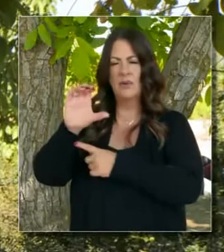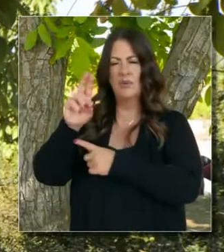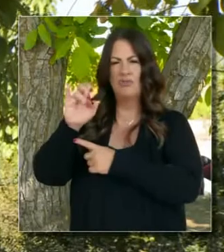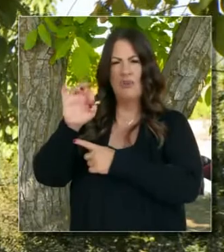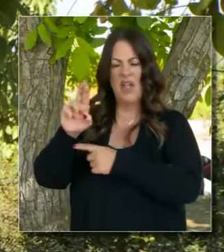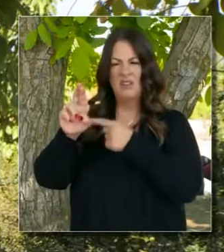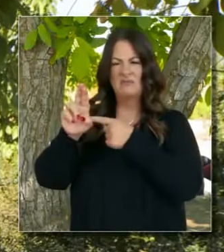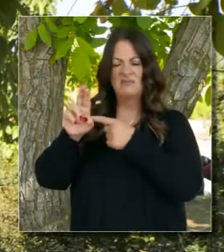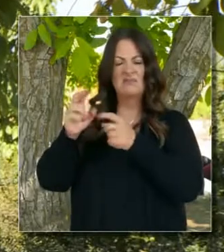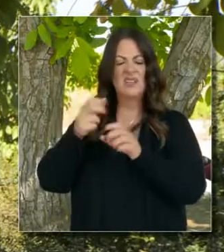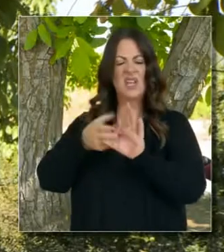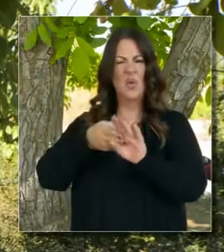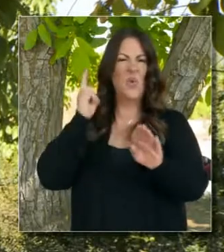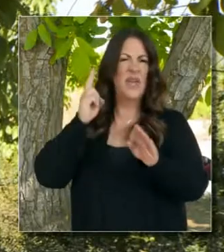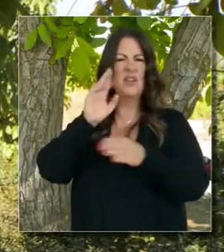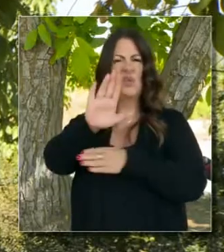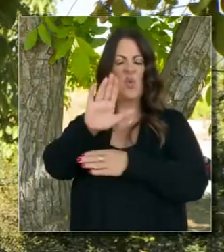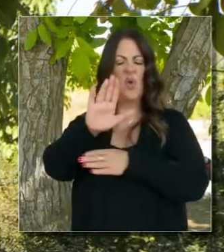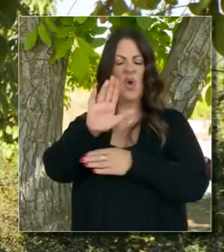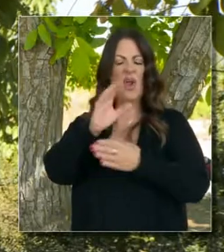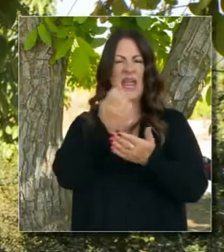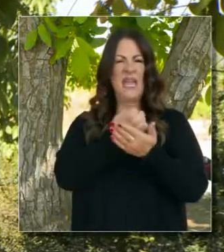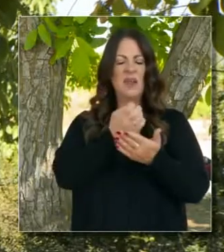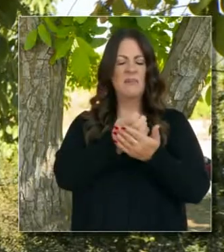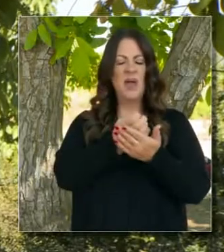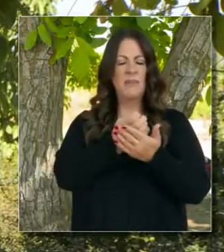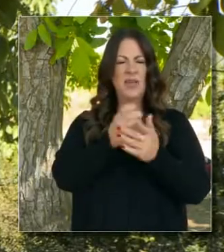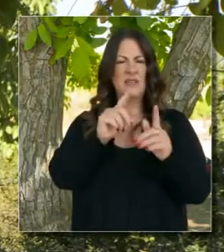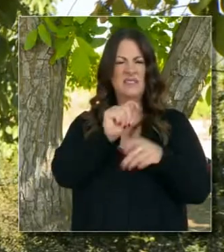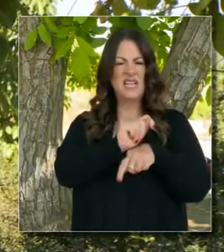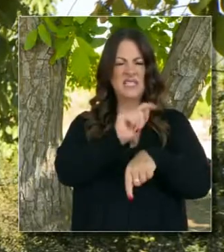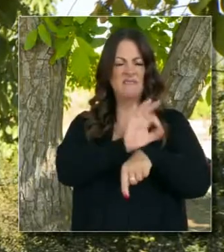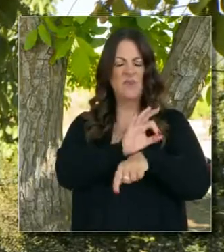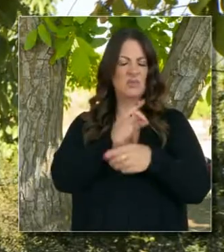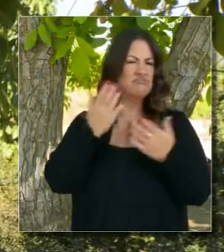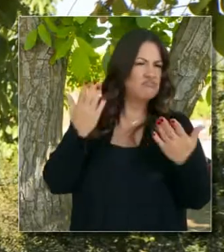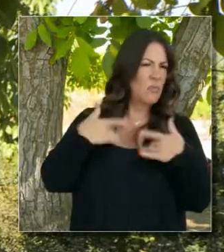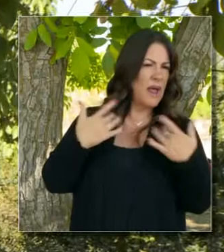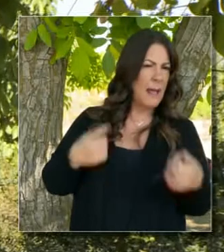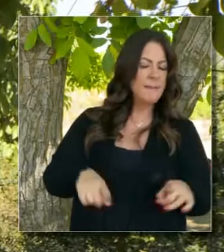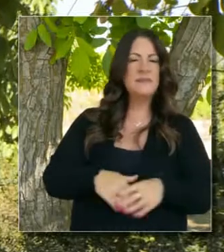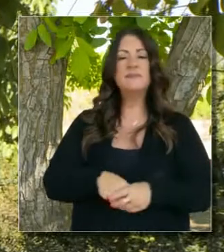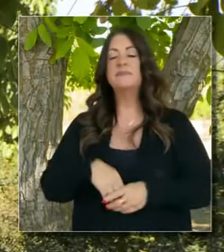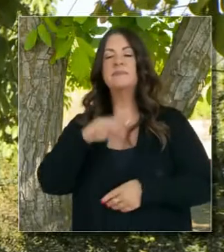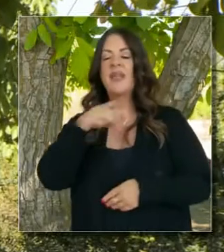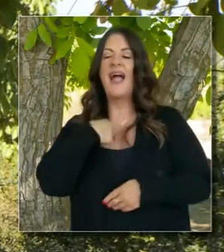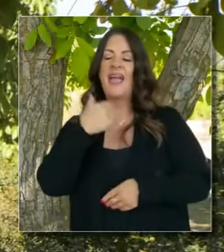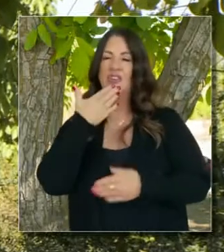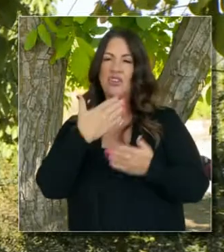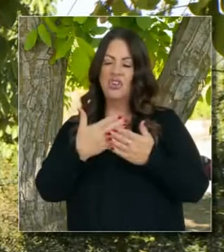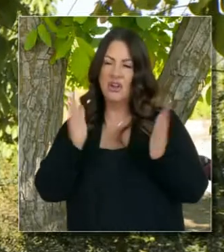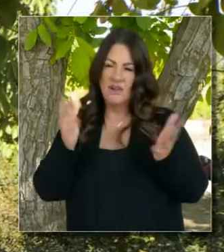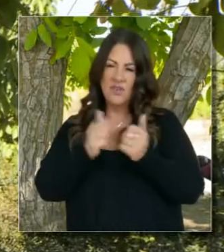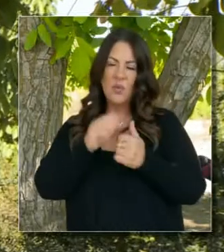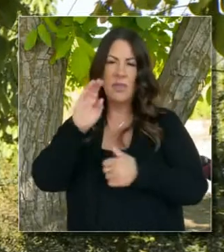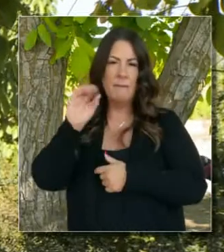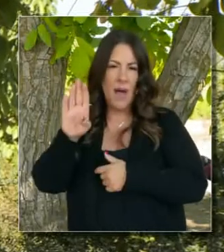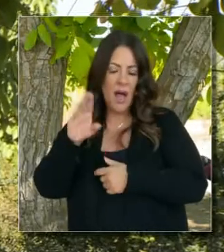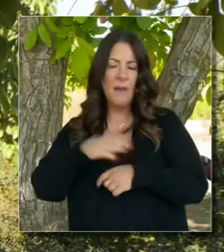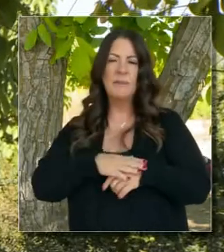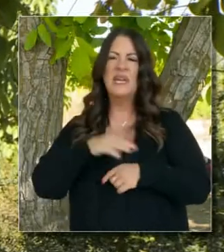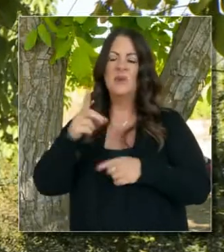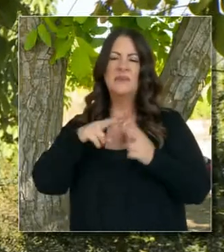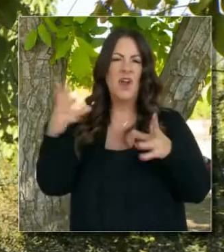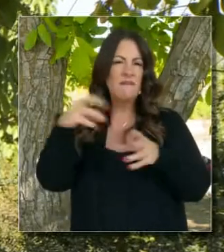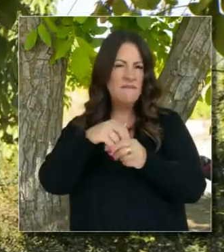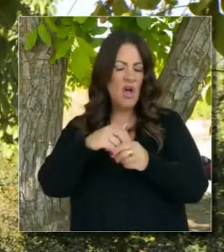renunció del Grupo de Trabajo Económico. ¿Cómo reaccionó usted? Tuve una conversación maravillosa con Bob, que ha sido muy activo,